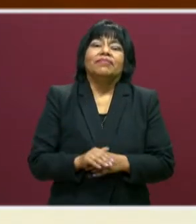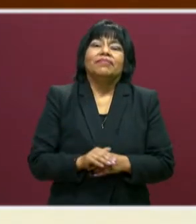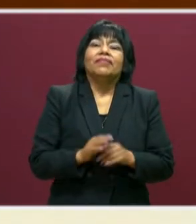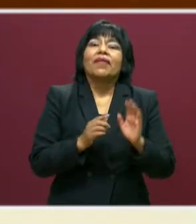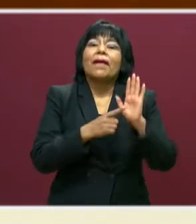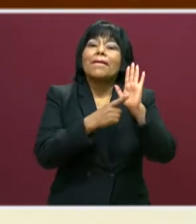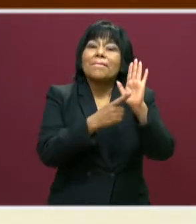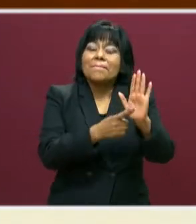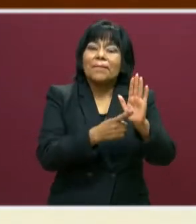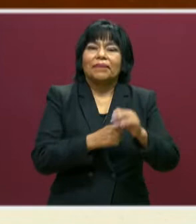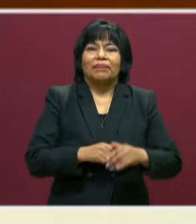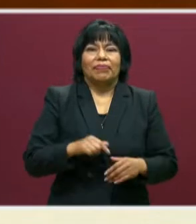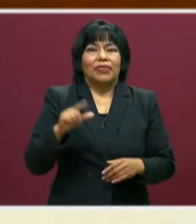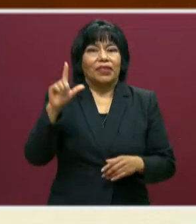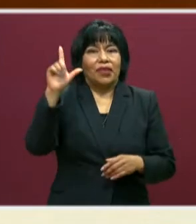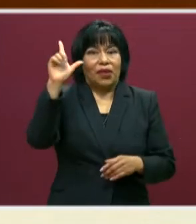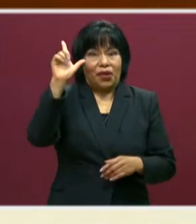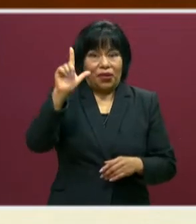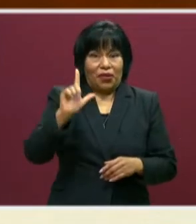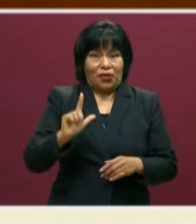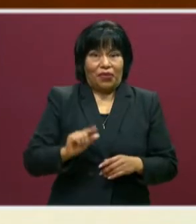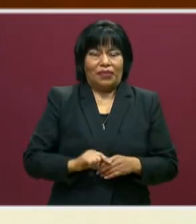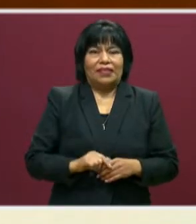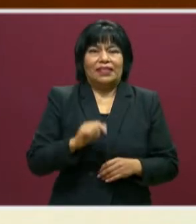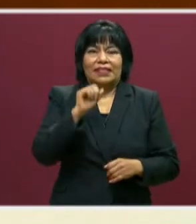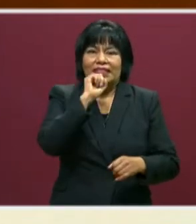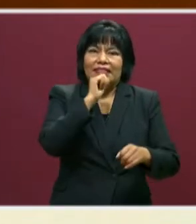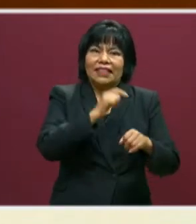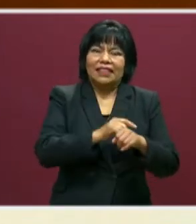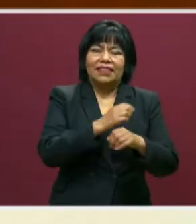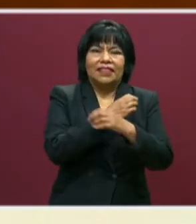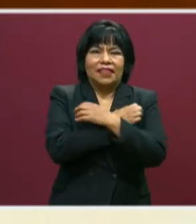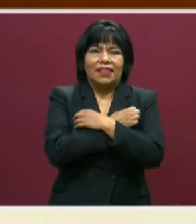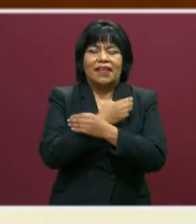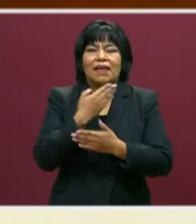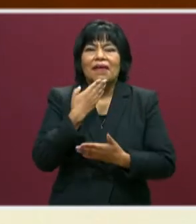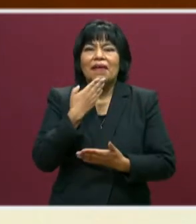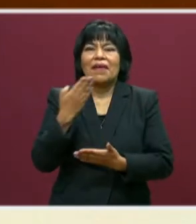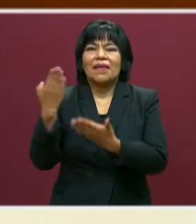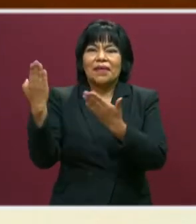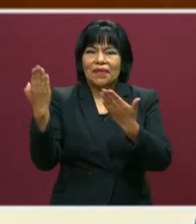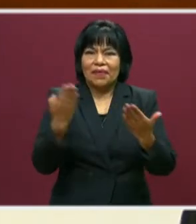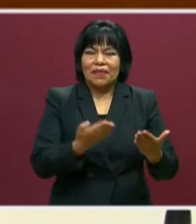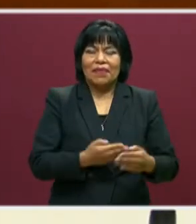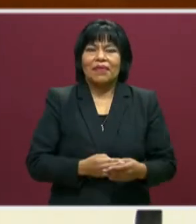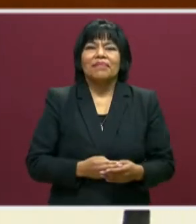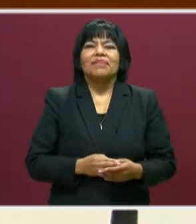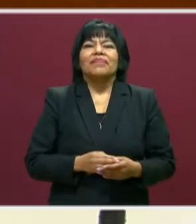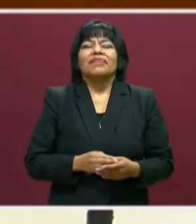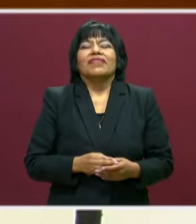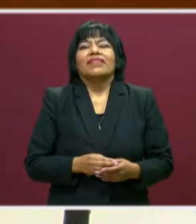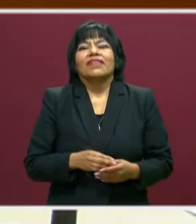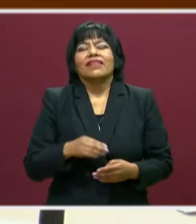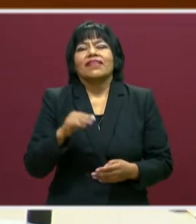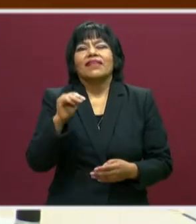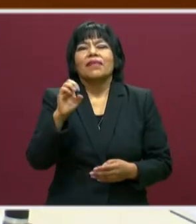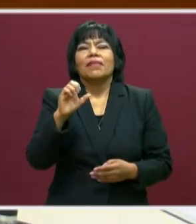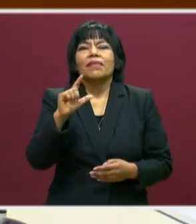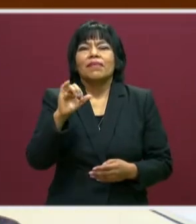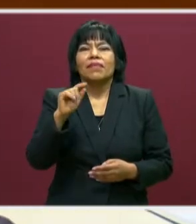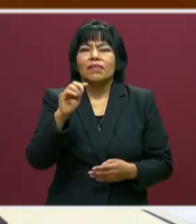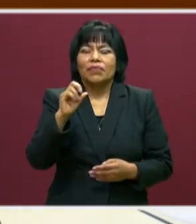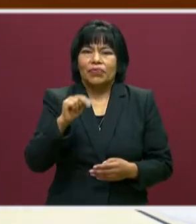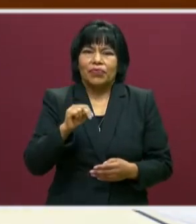lunes, hoy sabemos que nos visita el secretario de Educación. Así que le damos la bienvenida al licenciado Melitón Lozano Pérez,